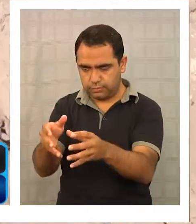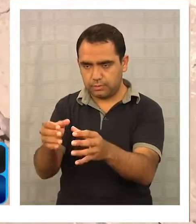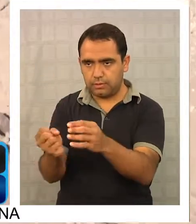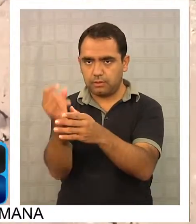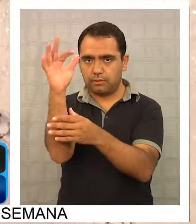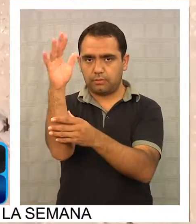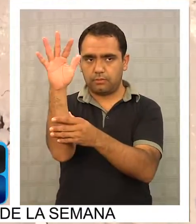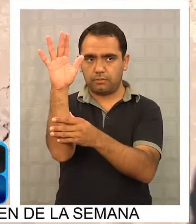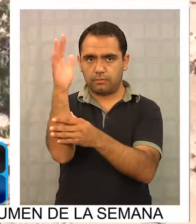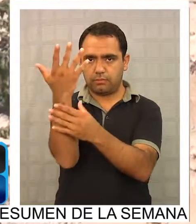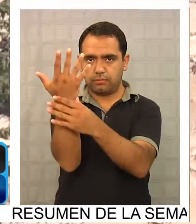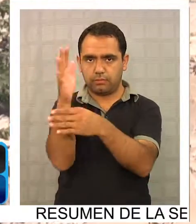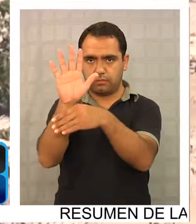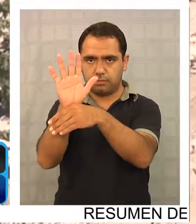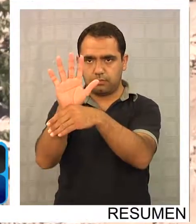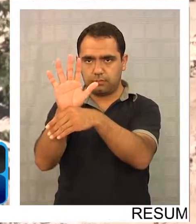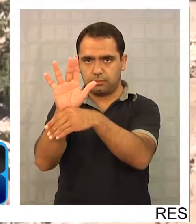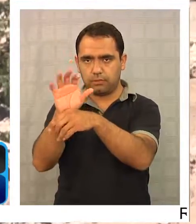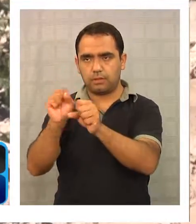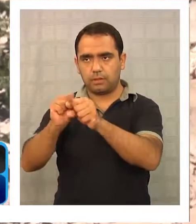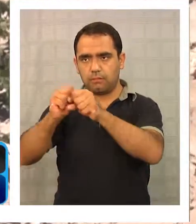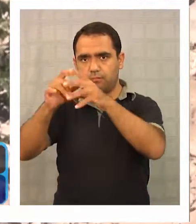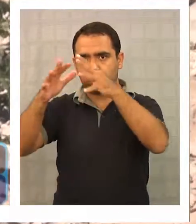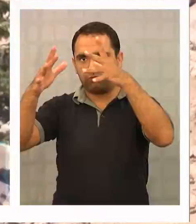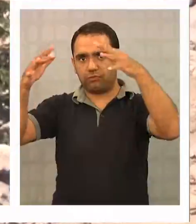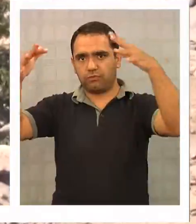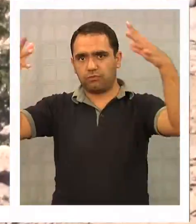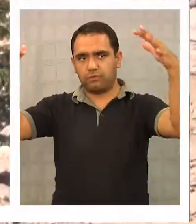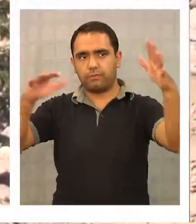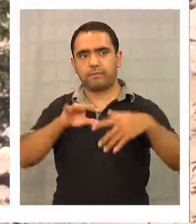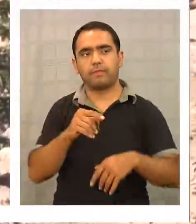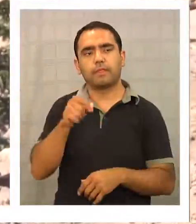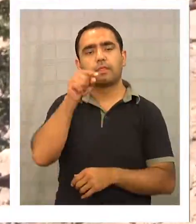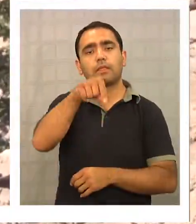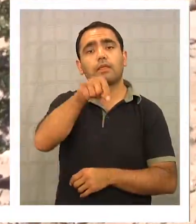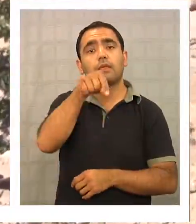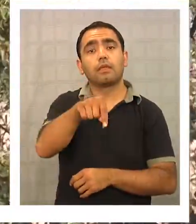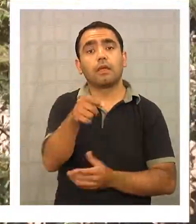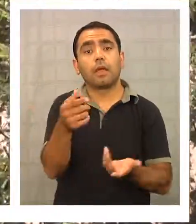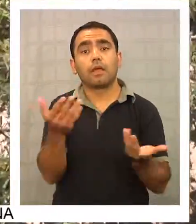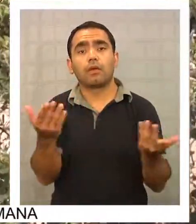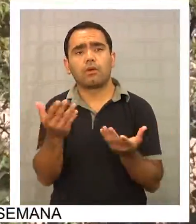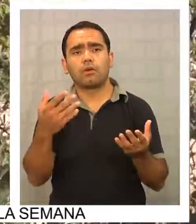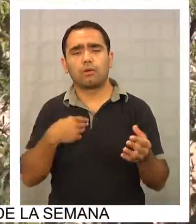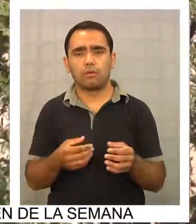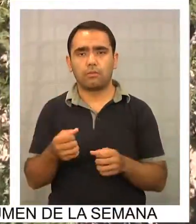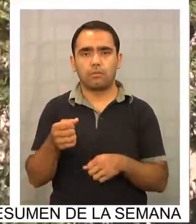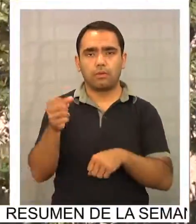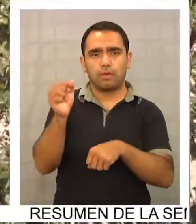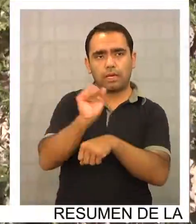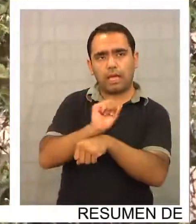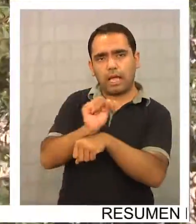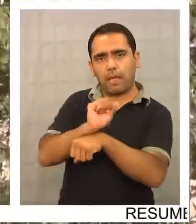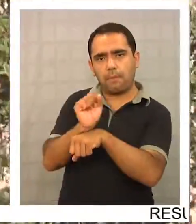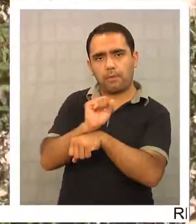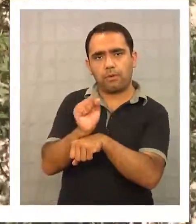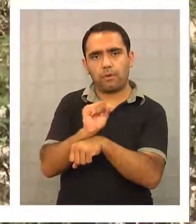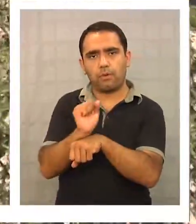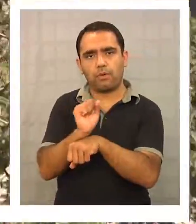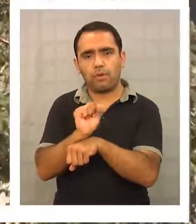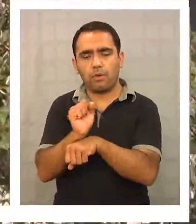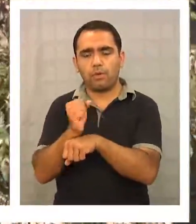nosotros, viene una camioneta con un estanque y con una manguera, y va pasando por el medio,